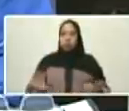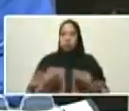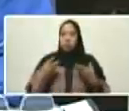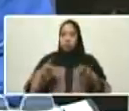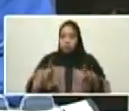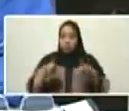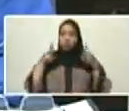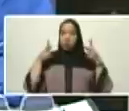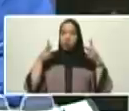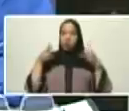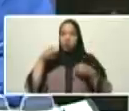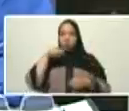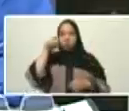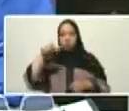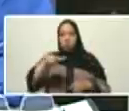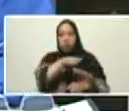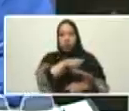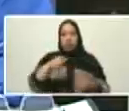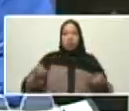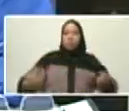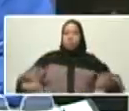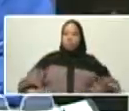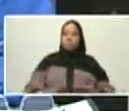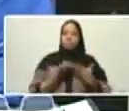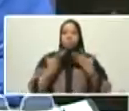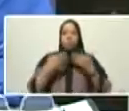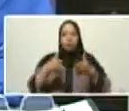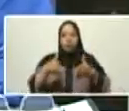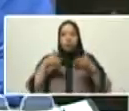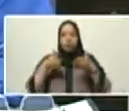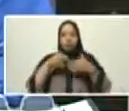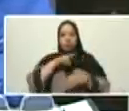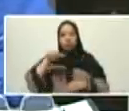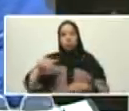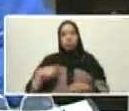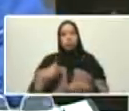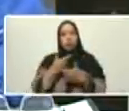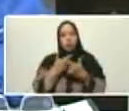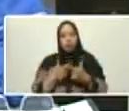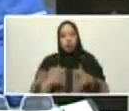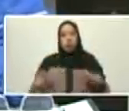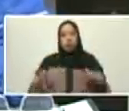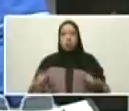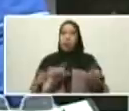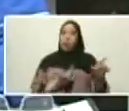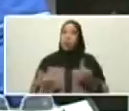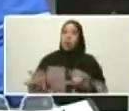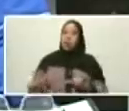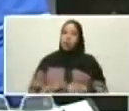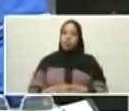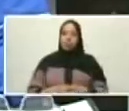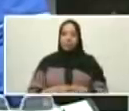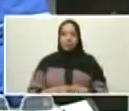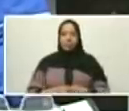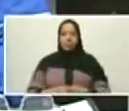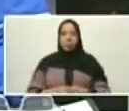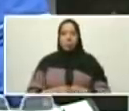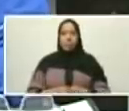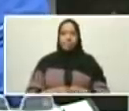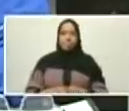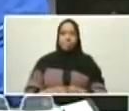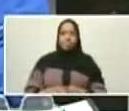Bomboná y el espíritu y la voluntad de vencer de nuestro libertador Simón Bolívar. ¿Estamos listos? Vamos a ponerle este video